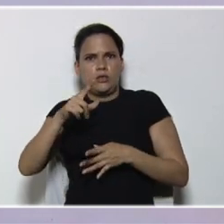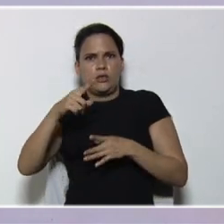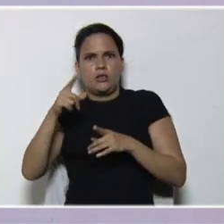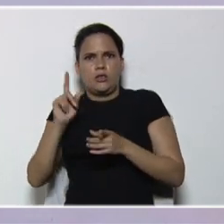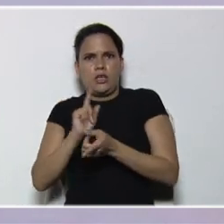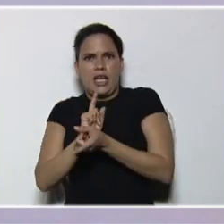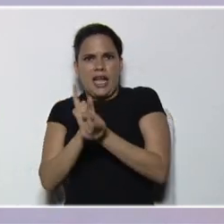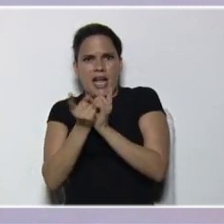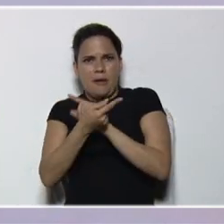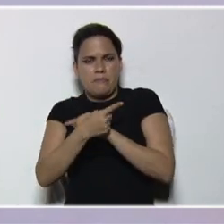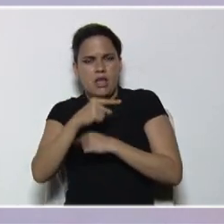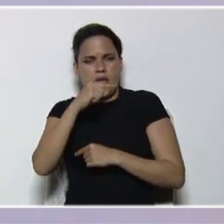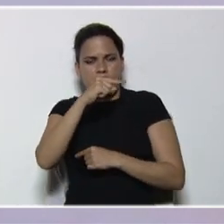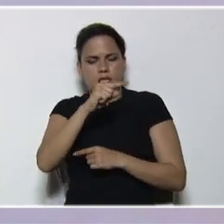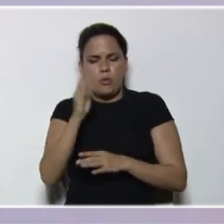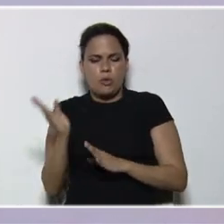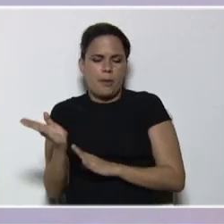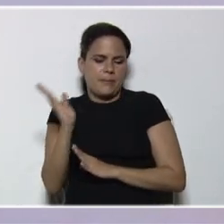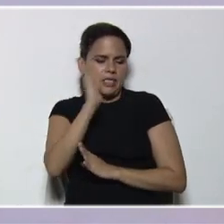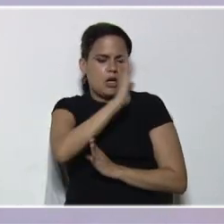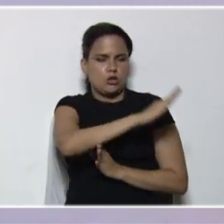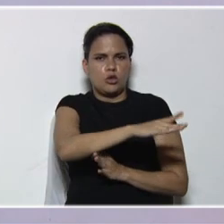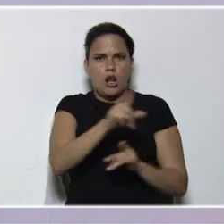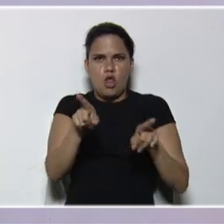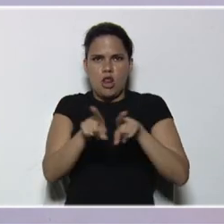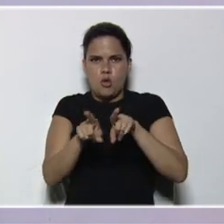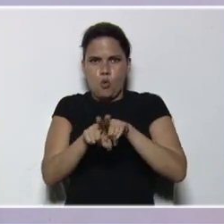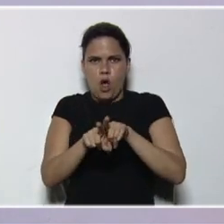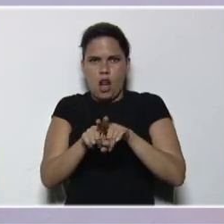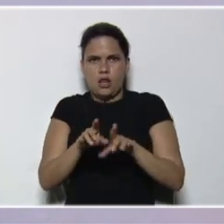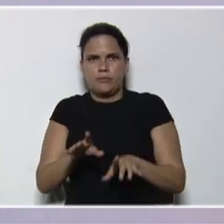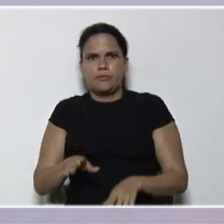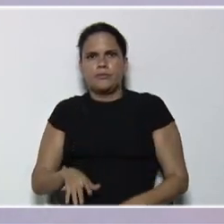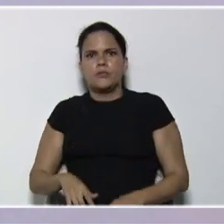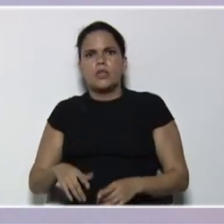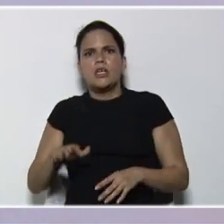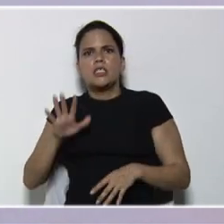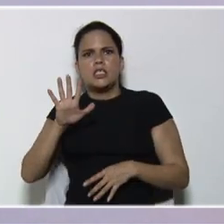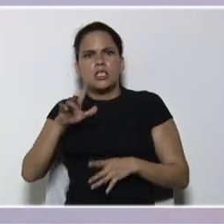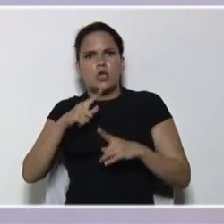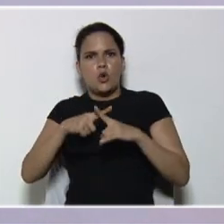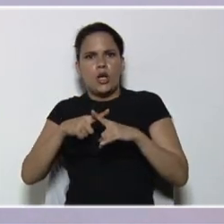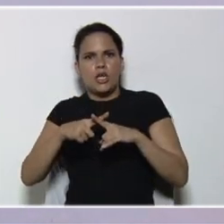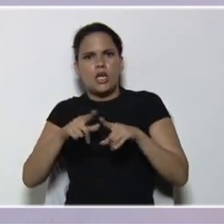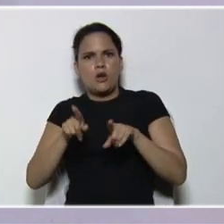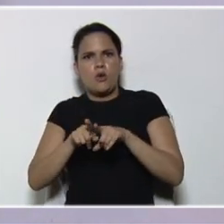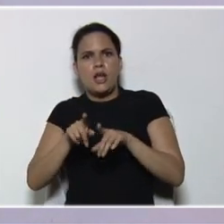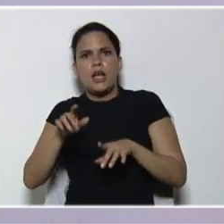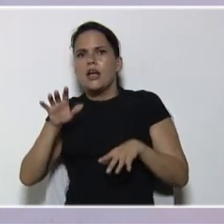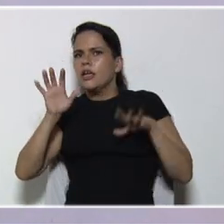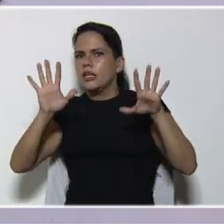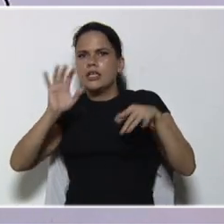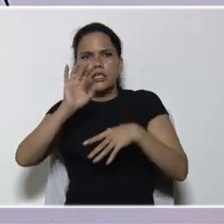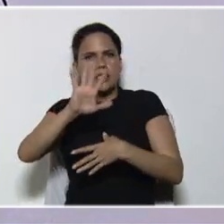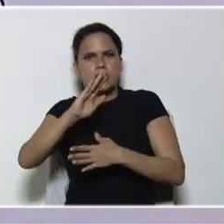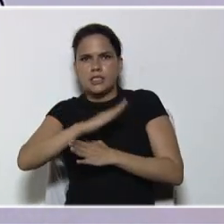es decir, negativo. 5x es igual, al 15 lo conservo. A 15.